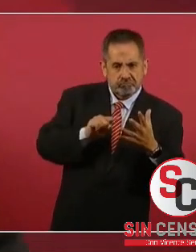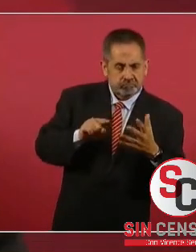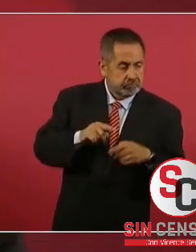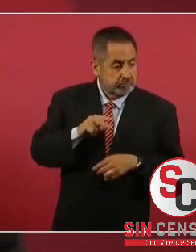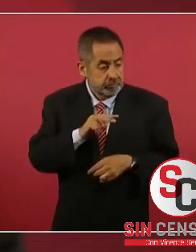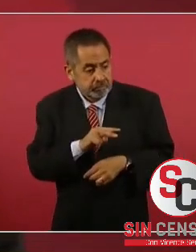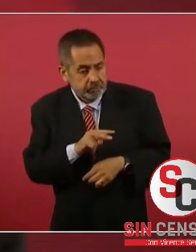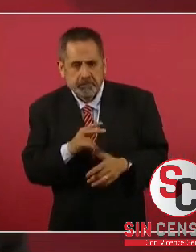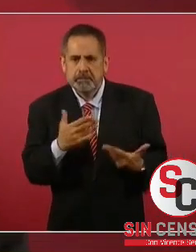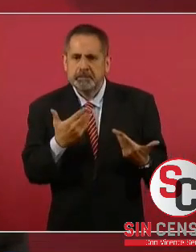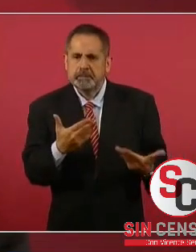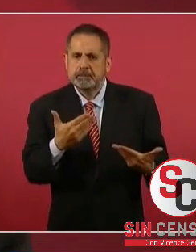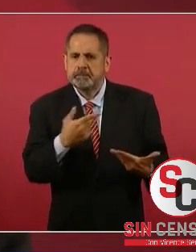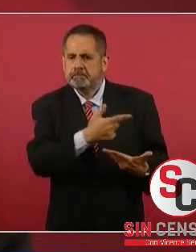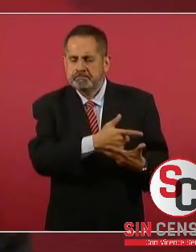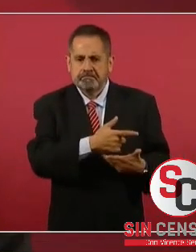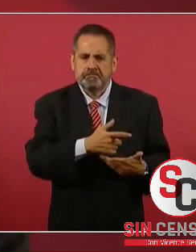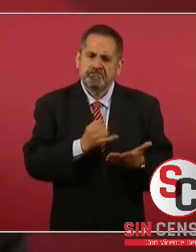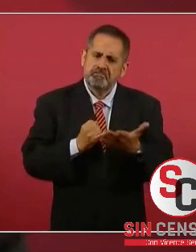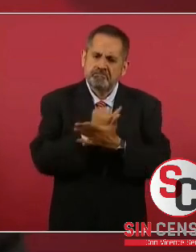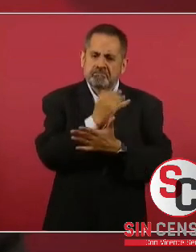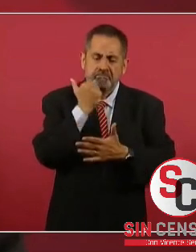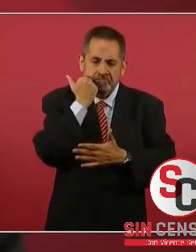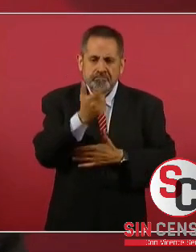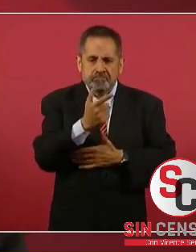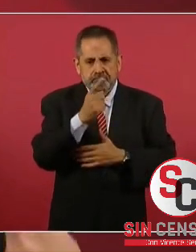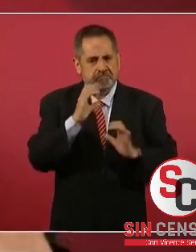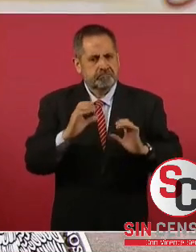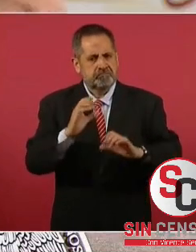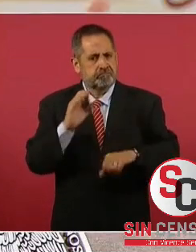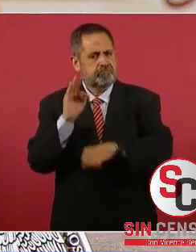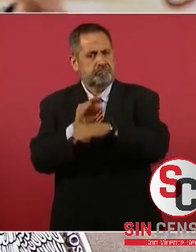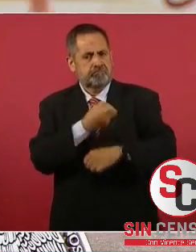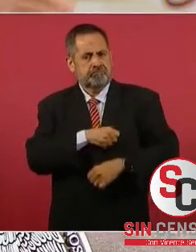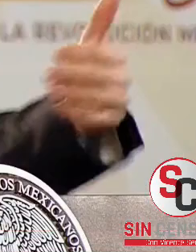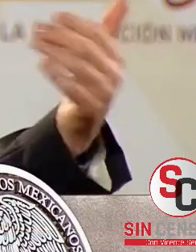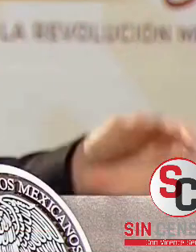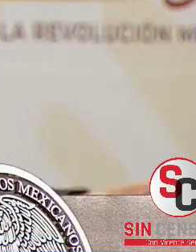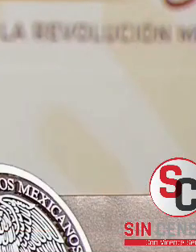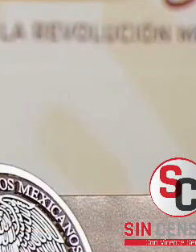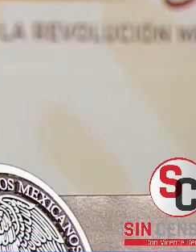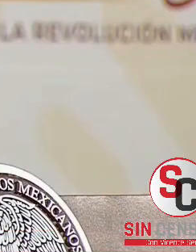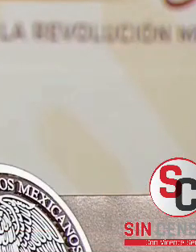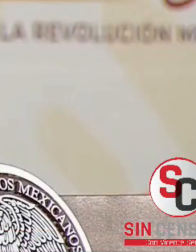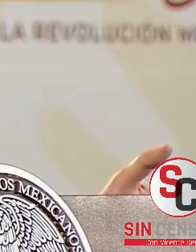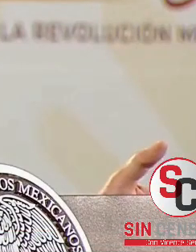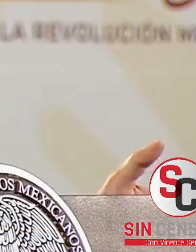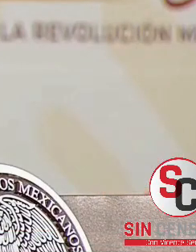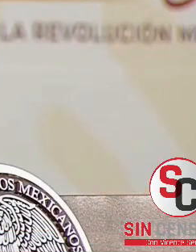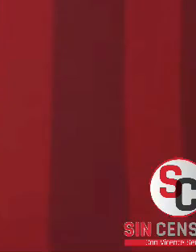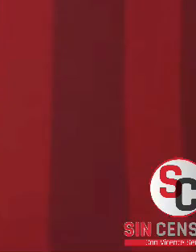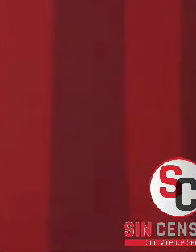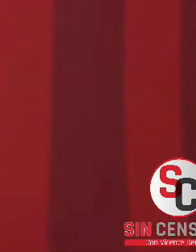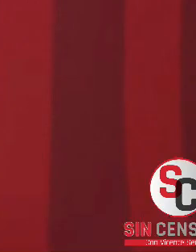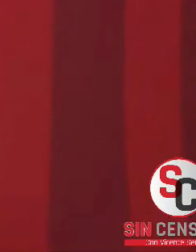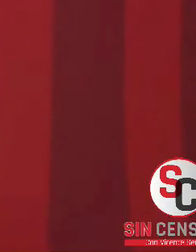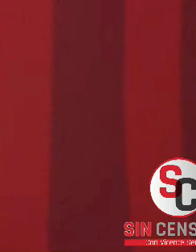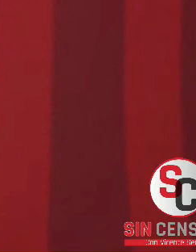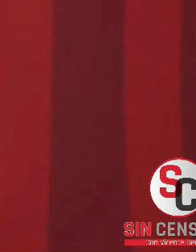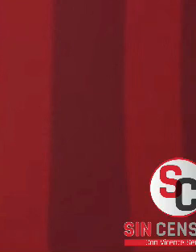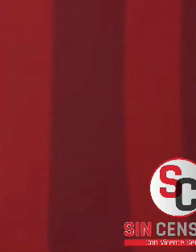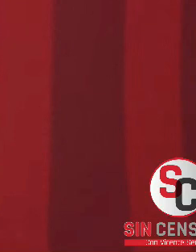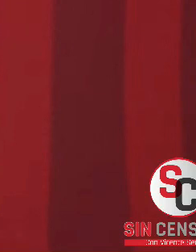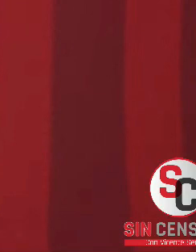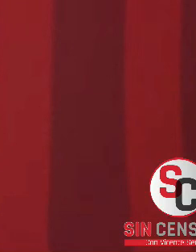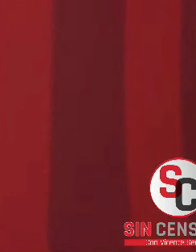ejemplo de prácticas de voluntad política en pro de la salud van a empezar a tomar decisiones y en algún momento